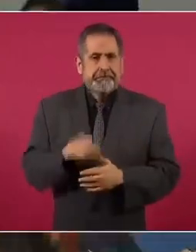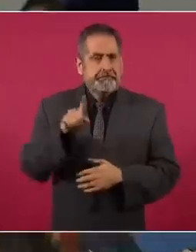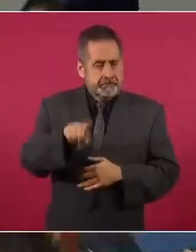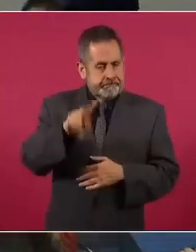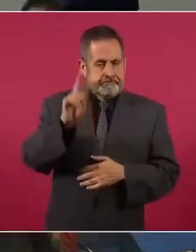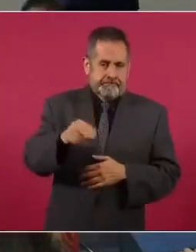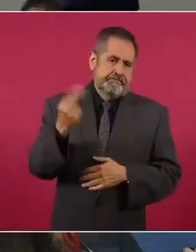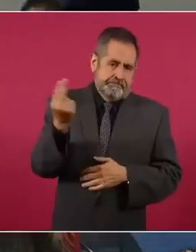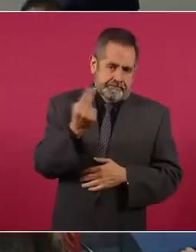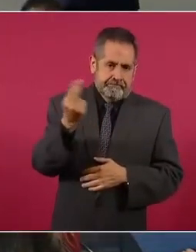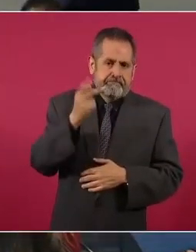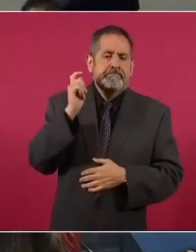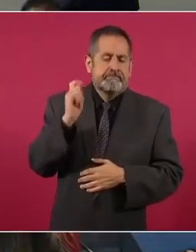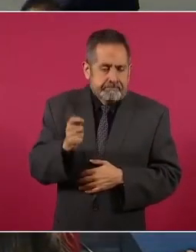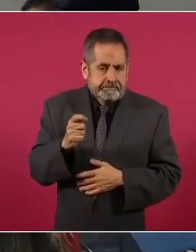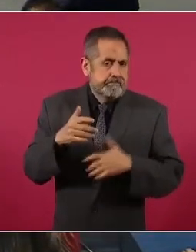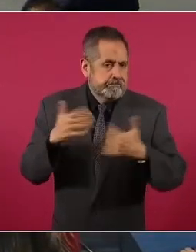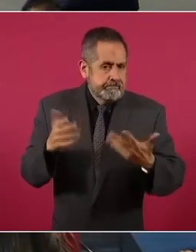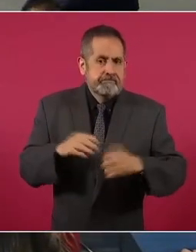necesita